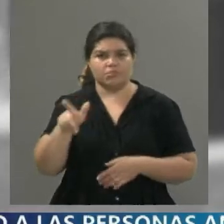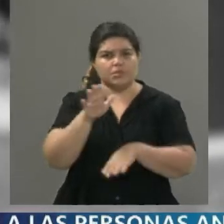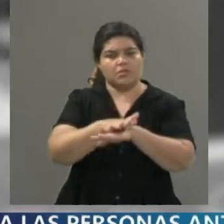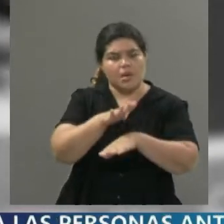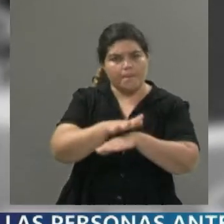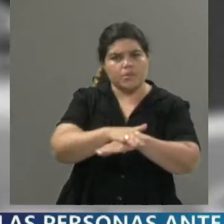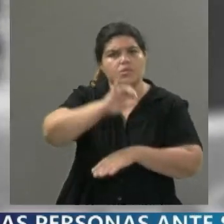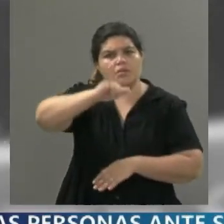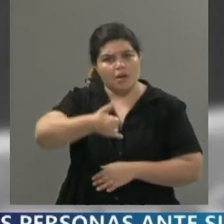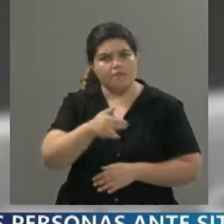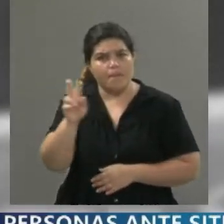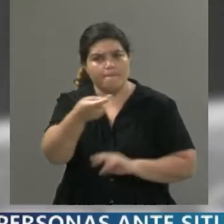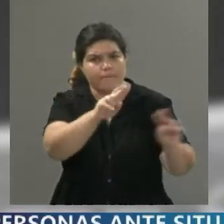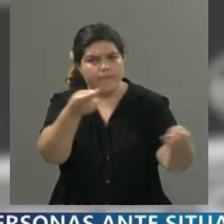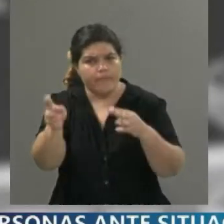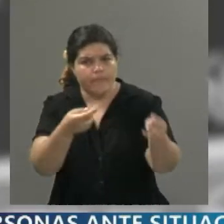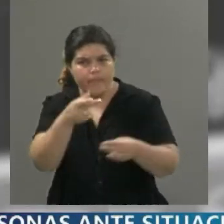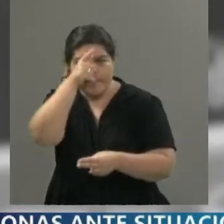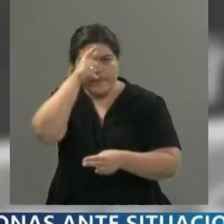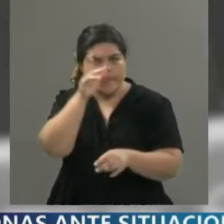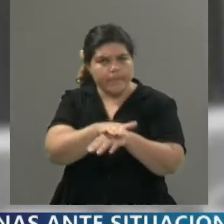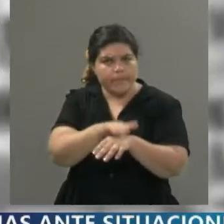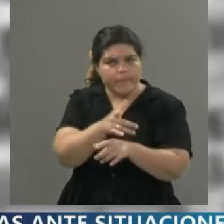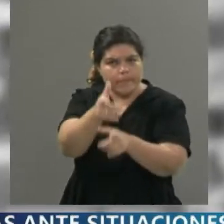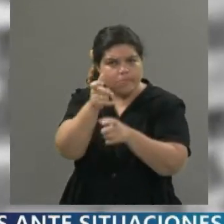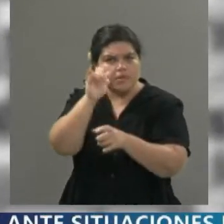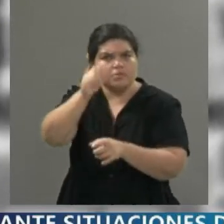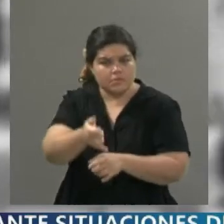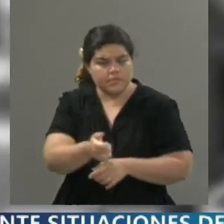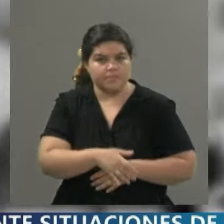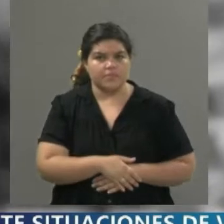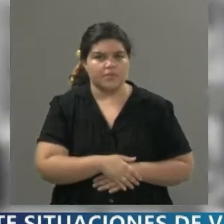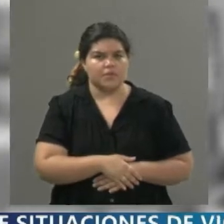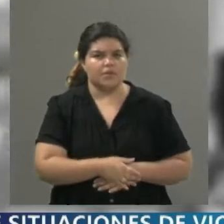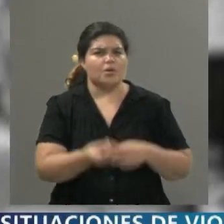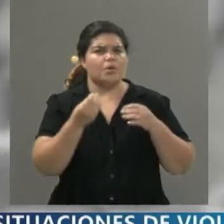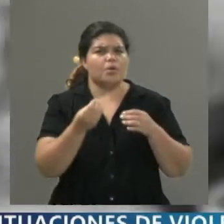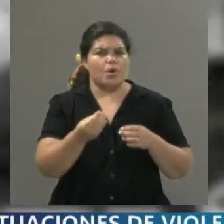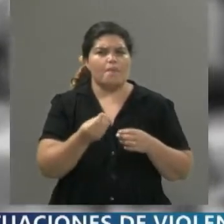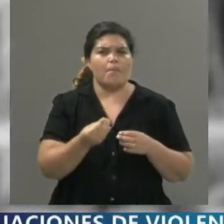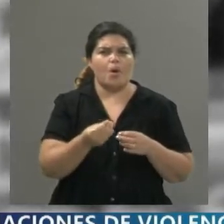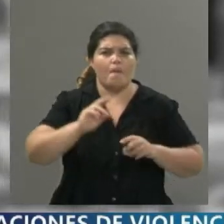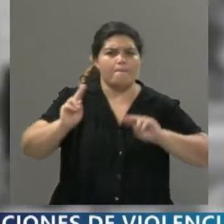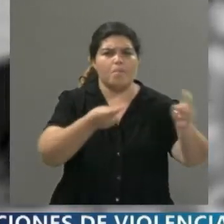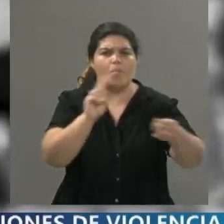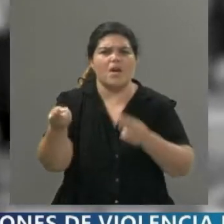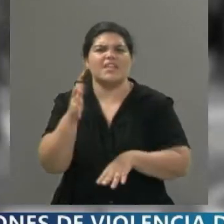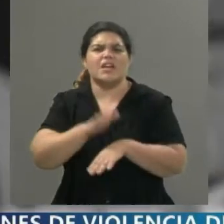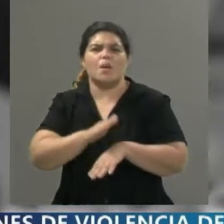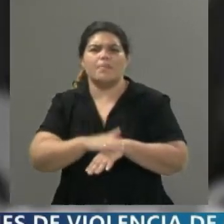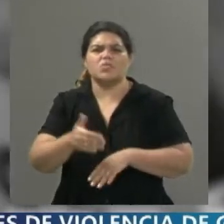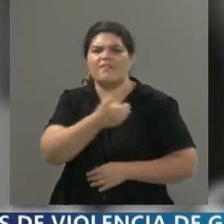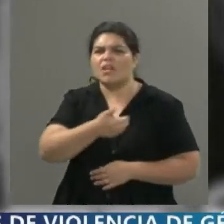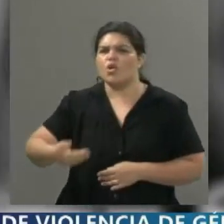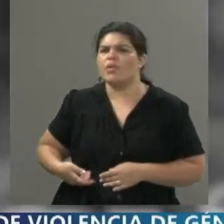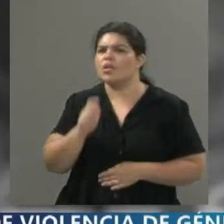deducir y demostrar que la primer causa de muerte a manos del Estado son las muertes en